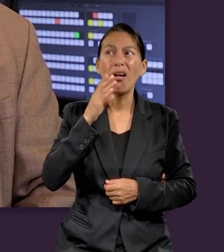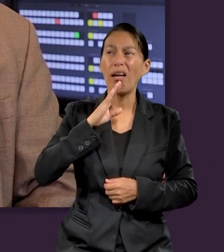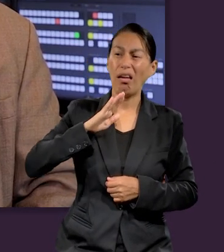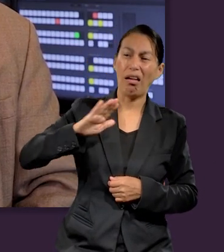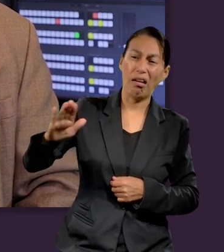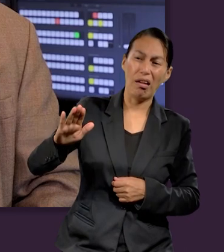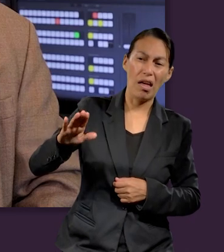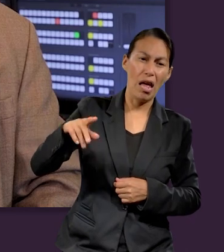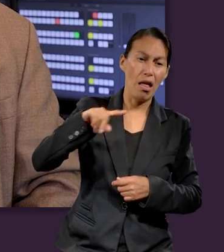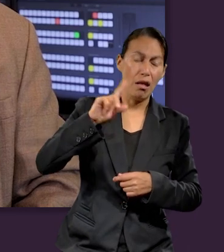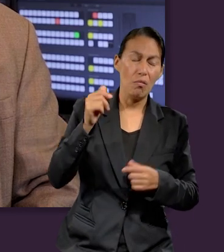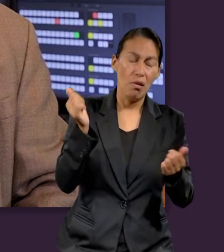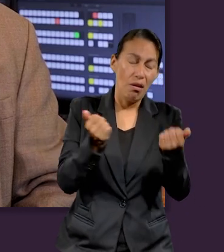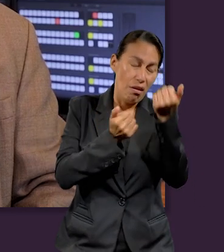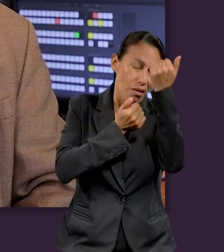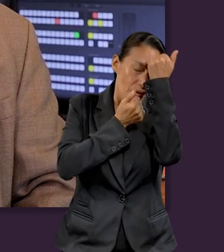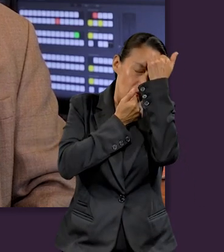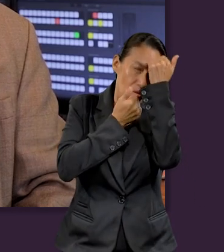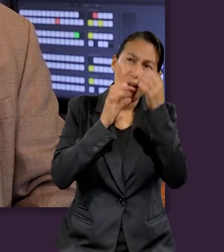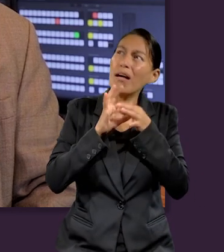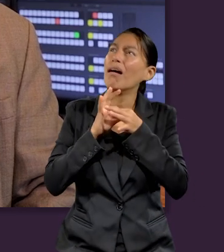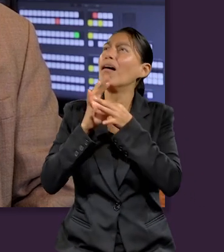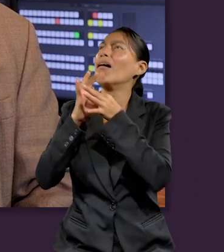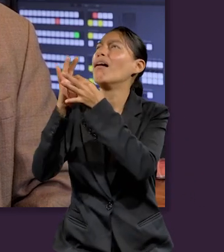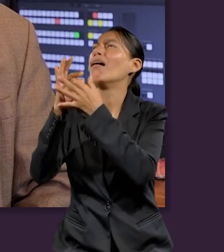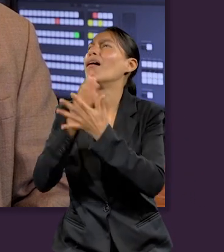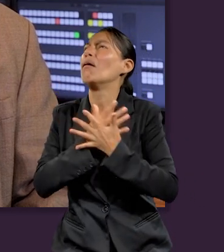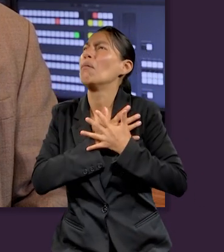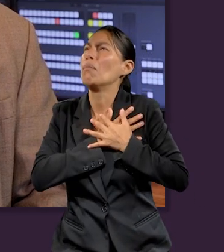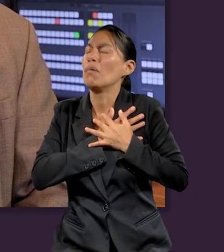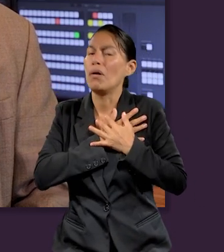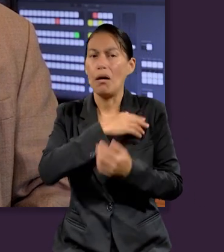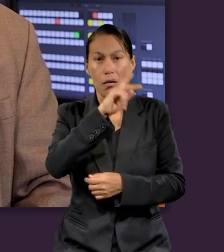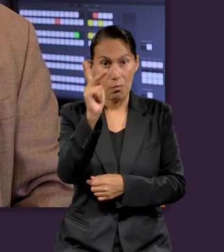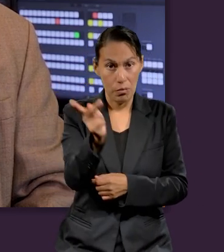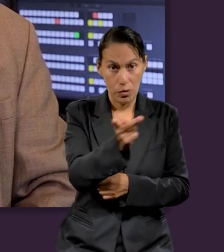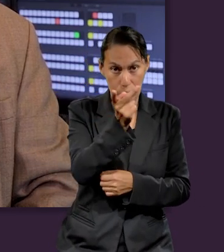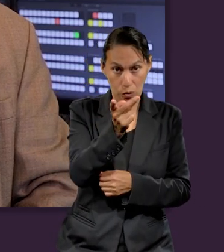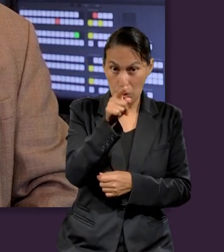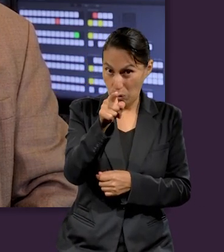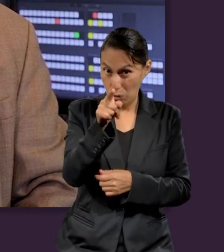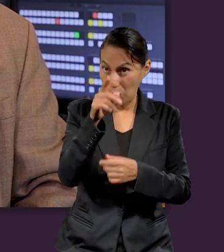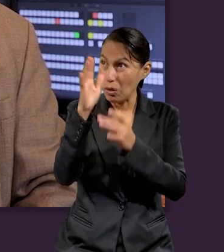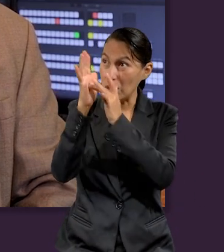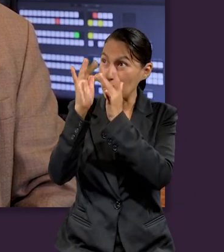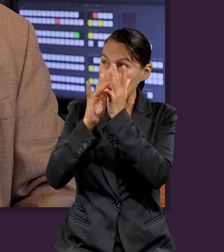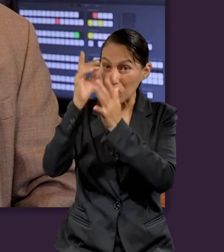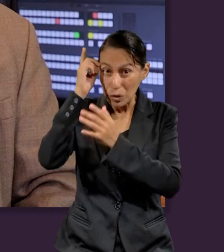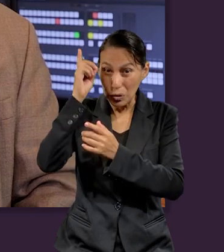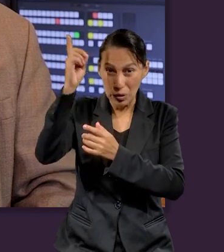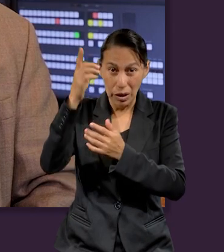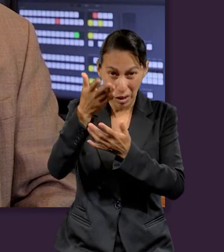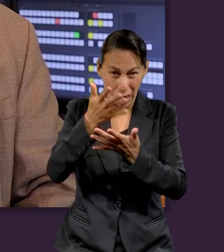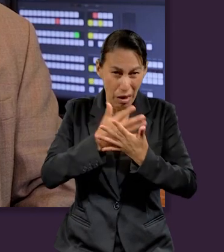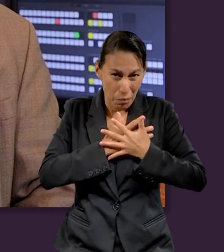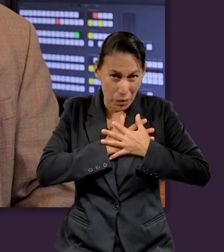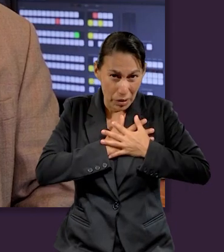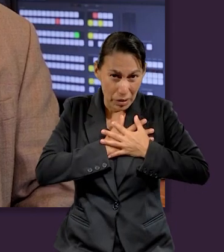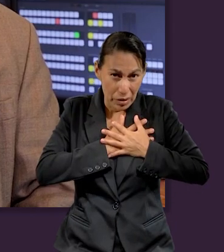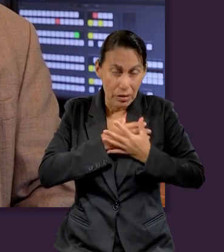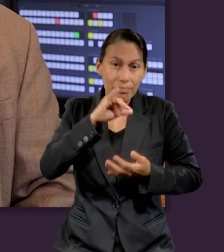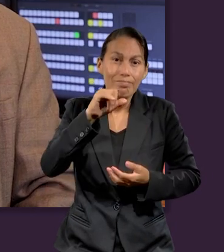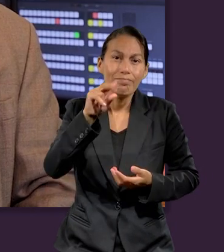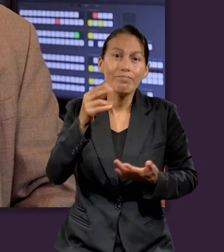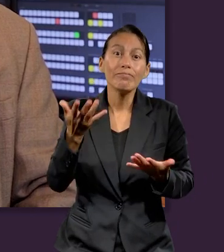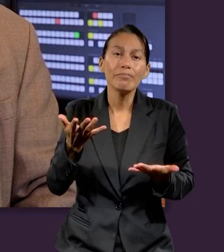traicionó, pero lo negó, se reivindicó porque amaba a Jesús. La pregunta es, ¿amas tú